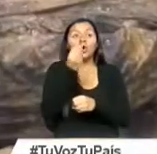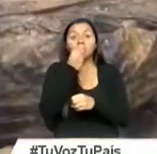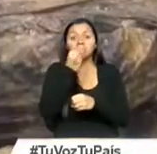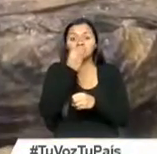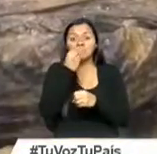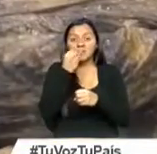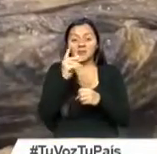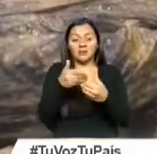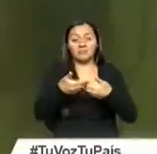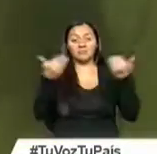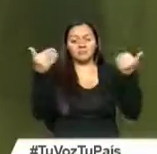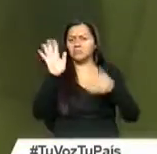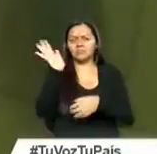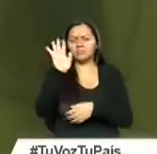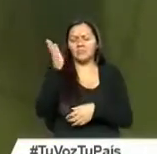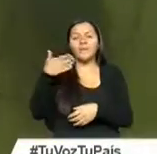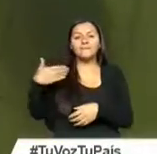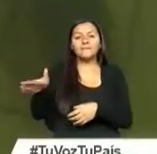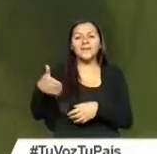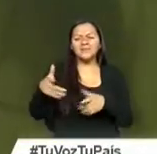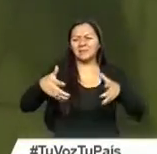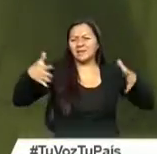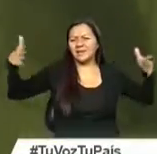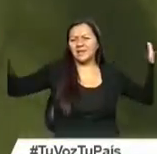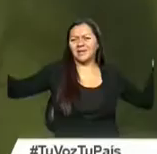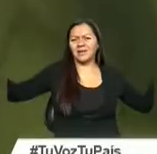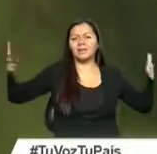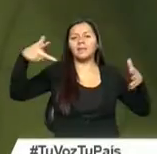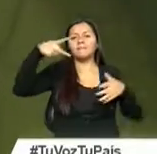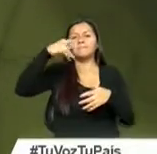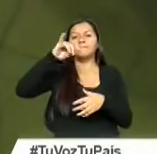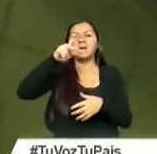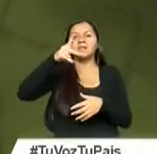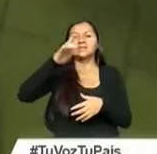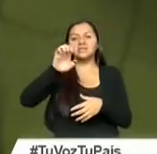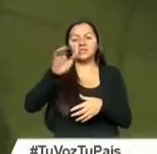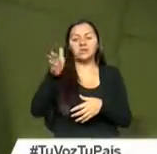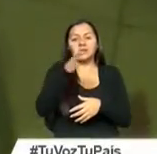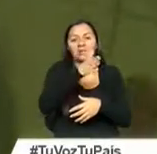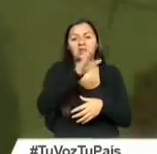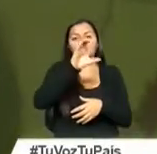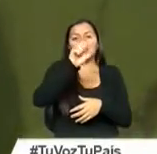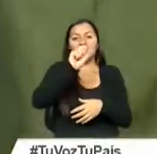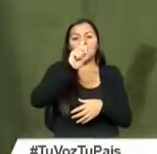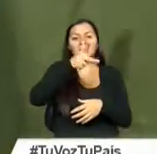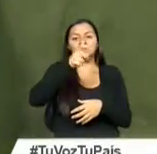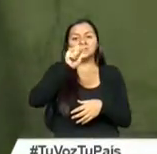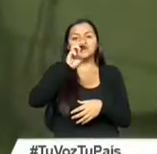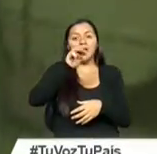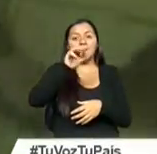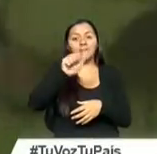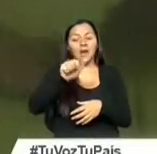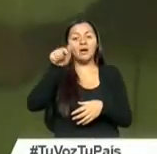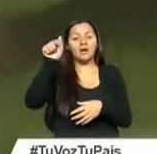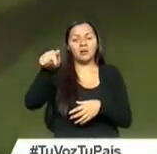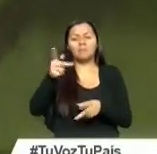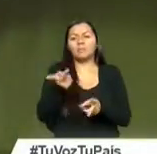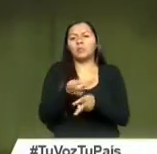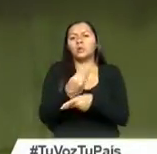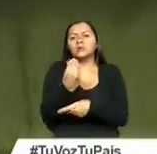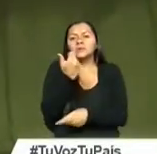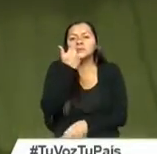aislado, los peces gigantes de la Amazonía como el paiche y la cachama se han convertido en uno de los productos de estrellas.